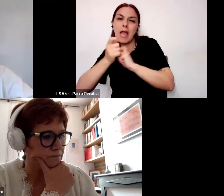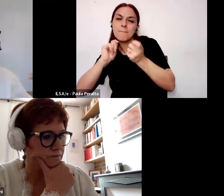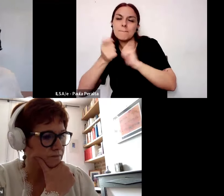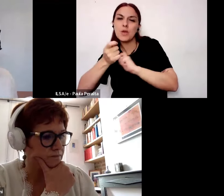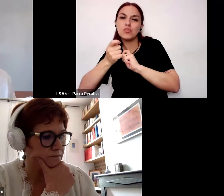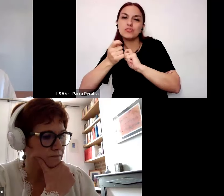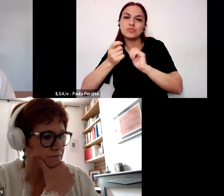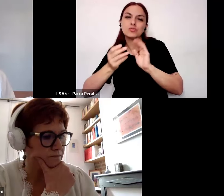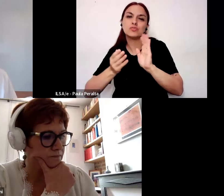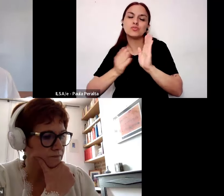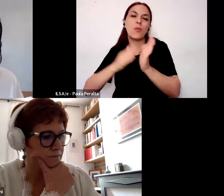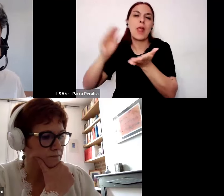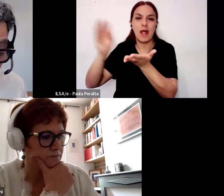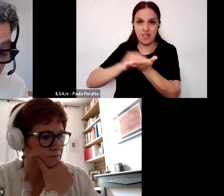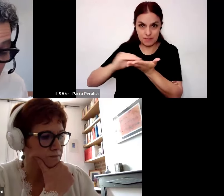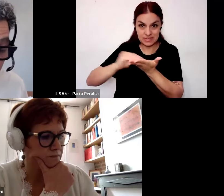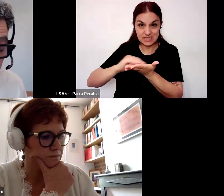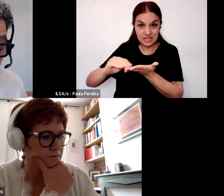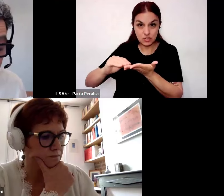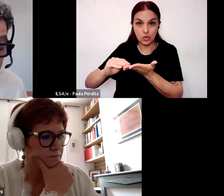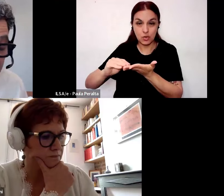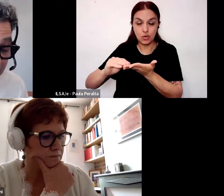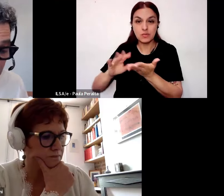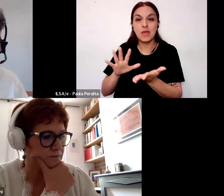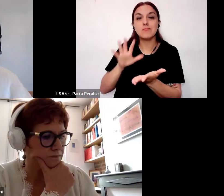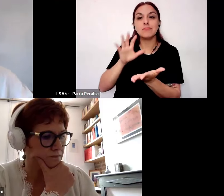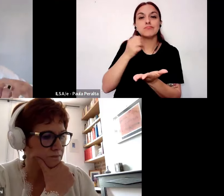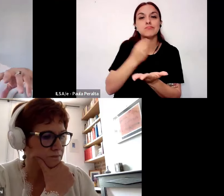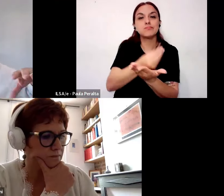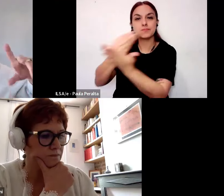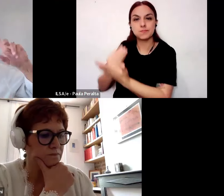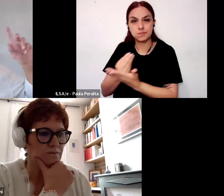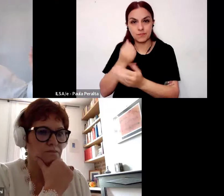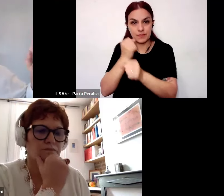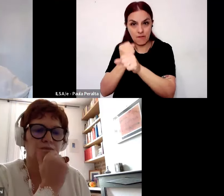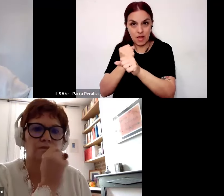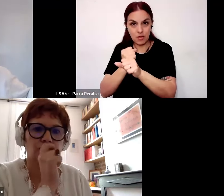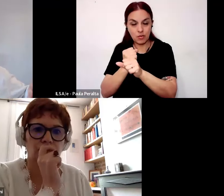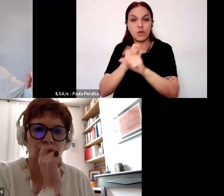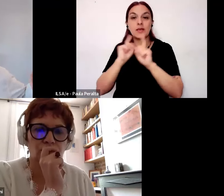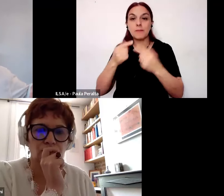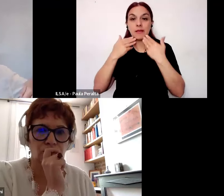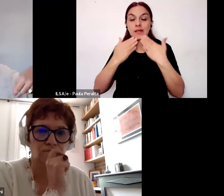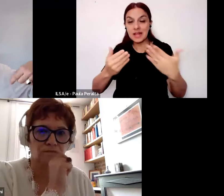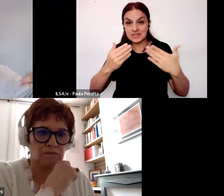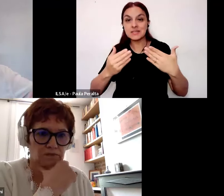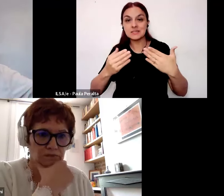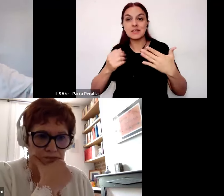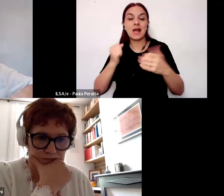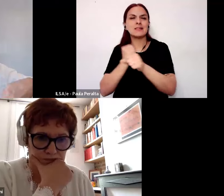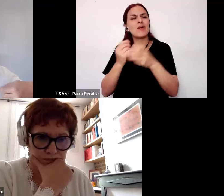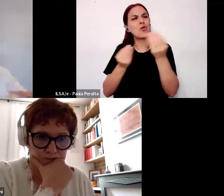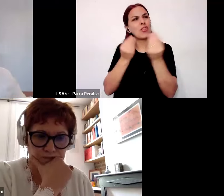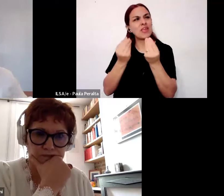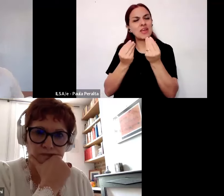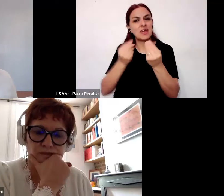la lógica administrativa para ocupar los puestos de trabajo y por un ejercicio de repensar y